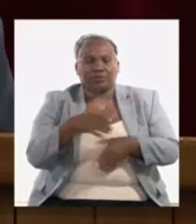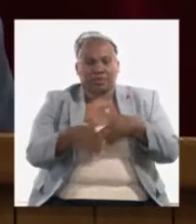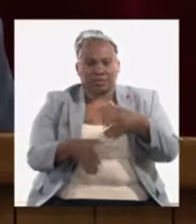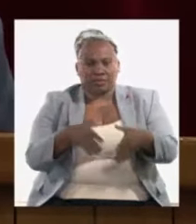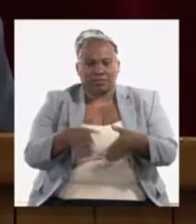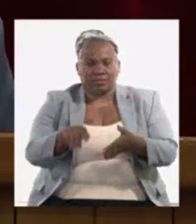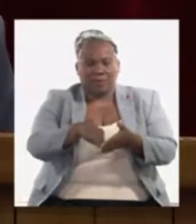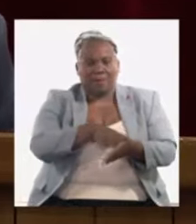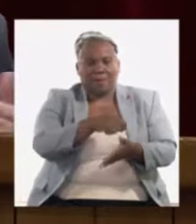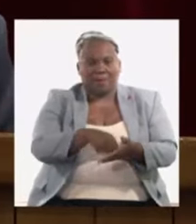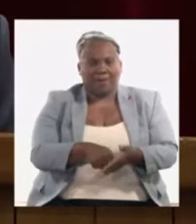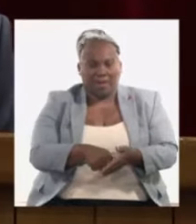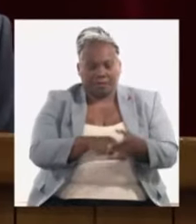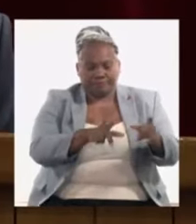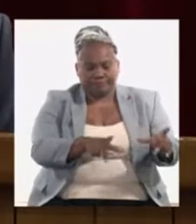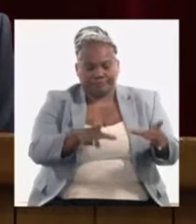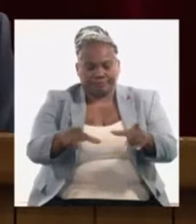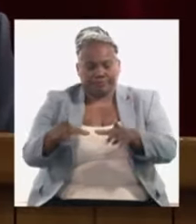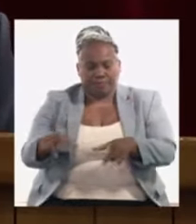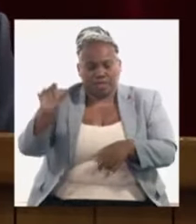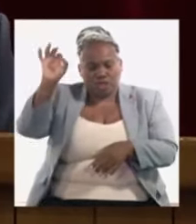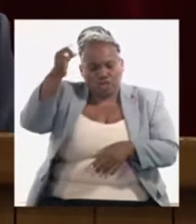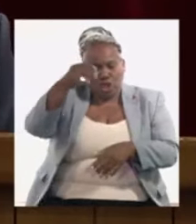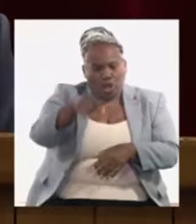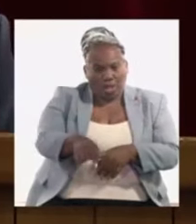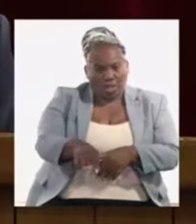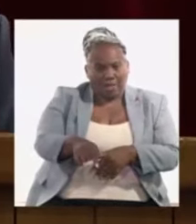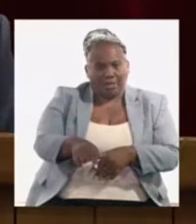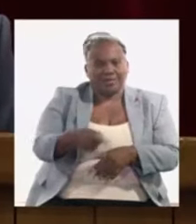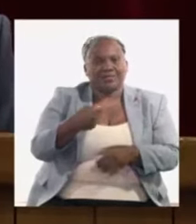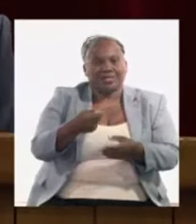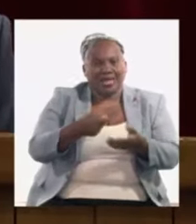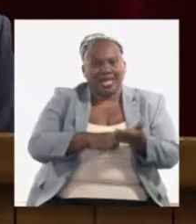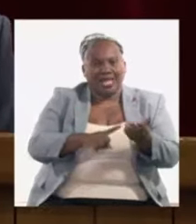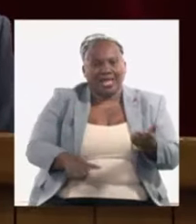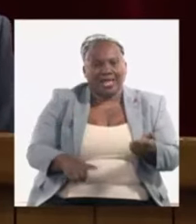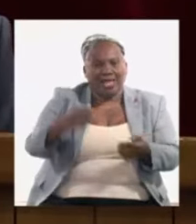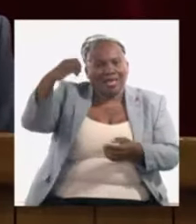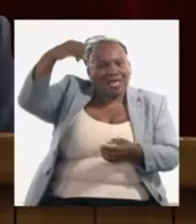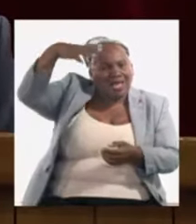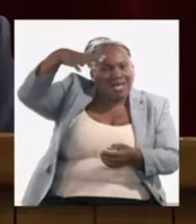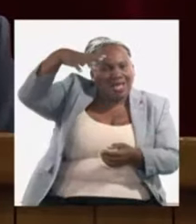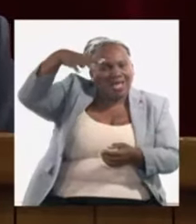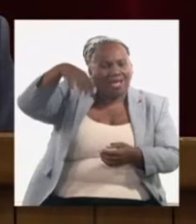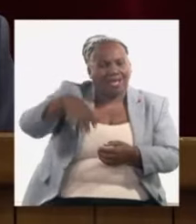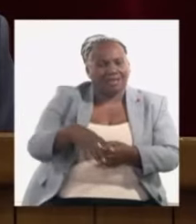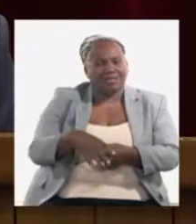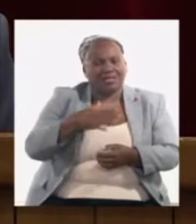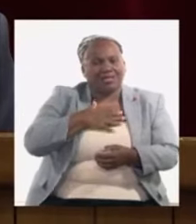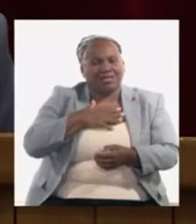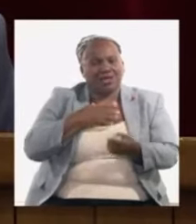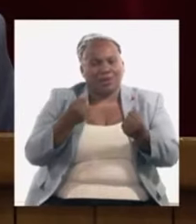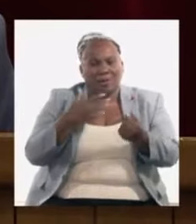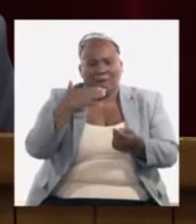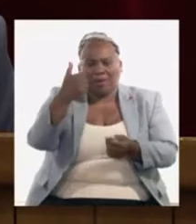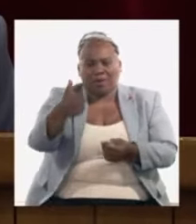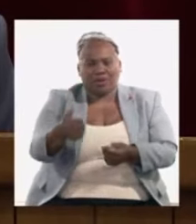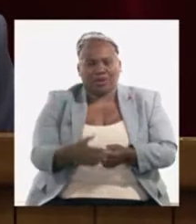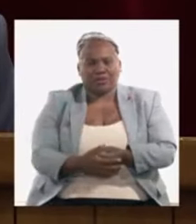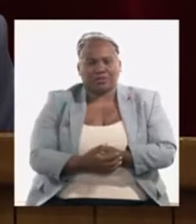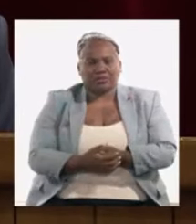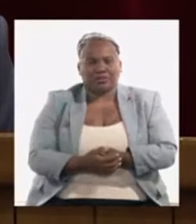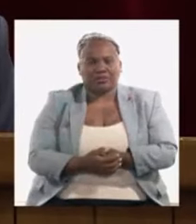en el plan de las fuentes renovables de energía y el nivel de generación con fuentes renovables de energía en nuestra economía y